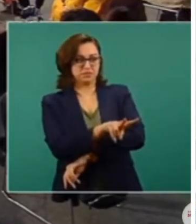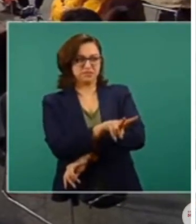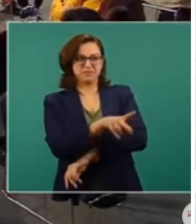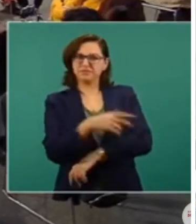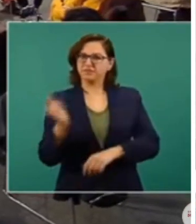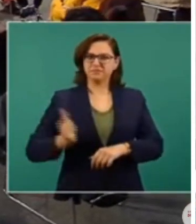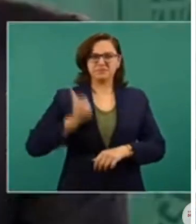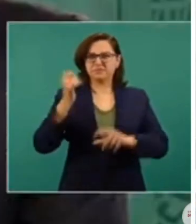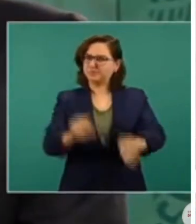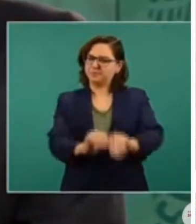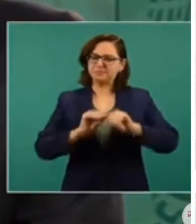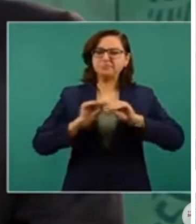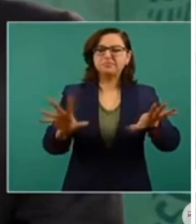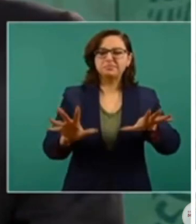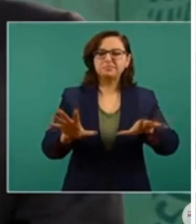adversarios